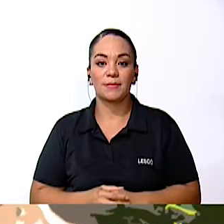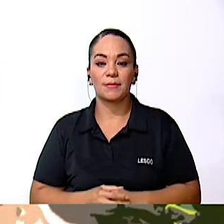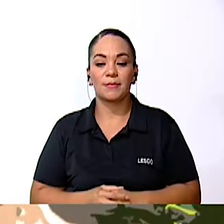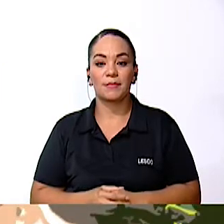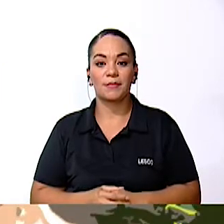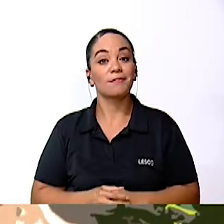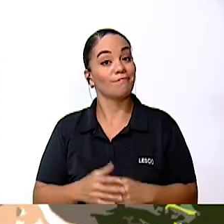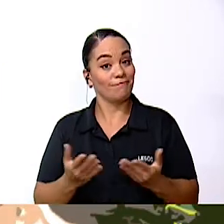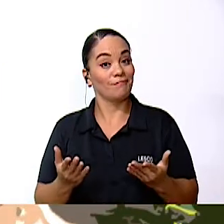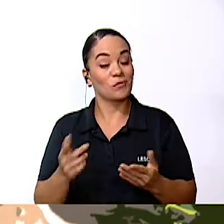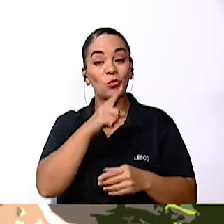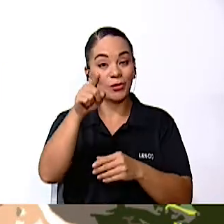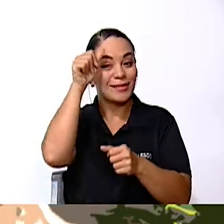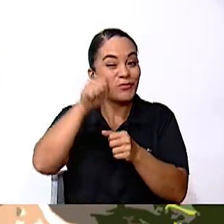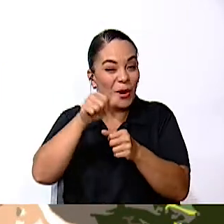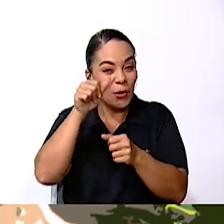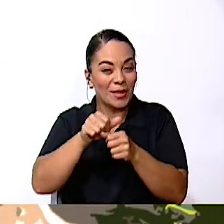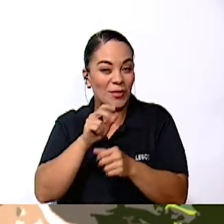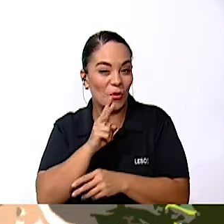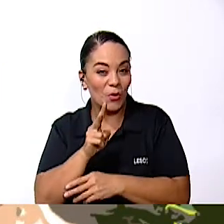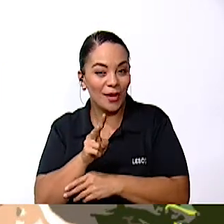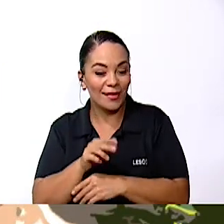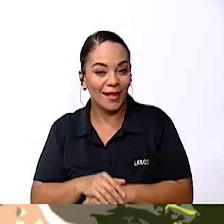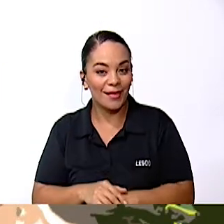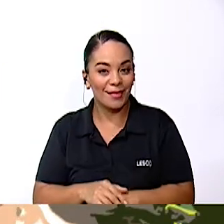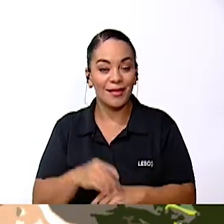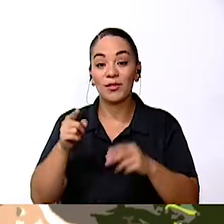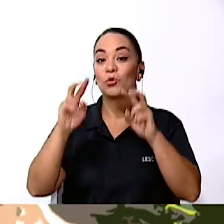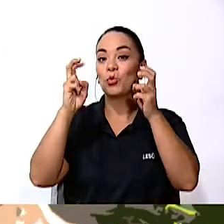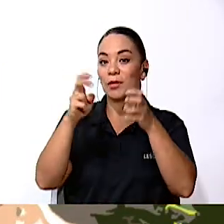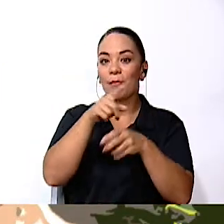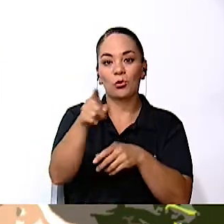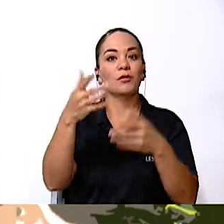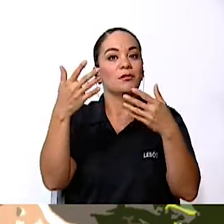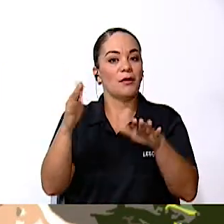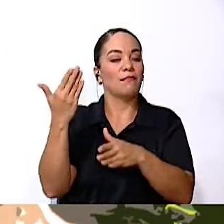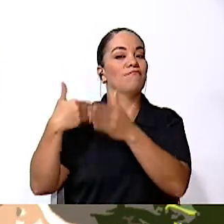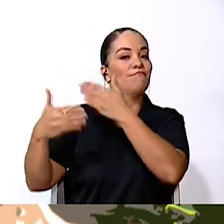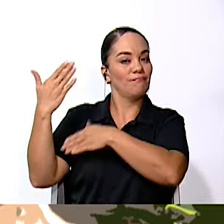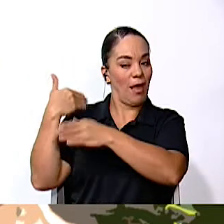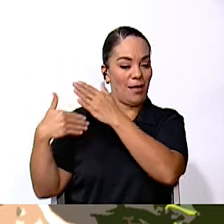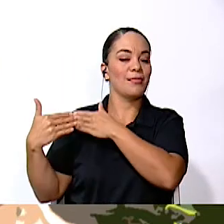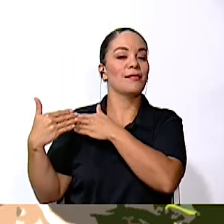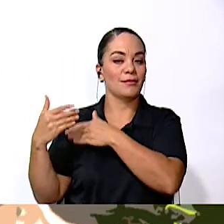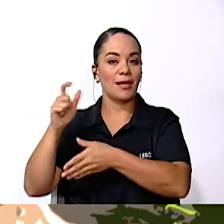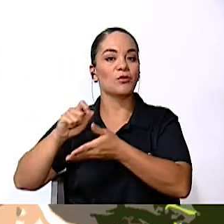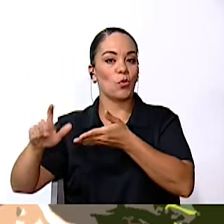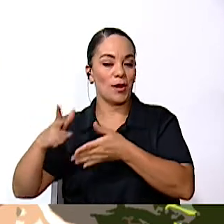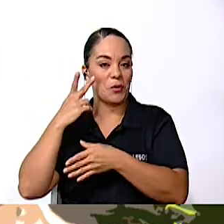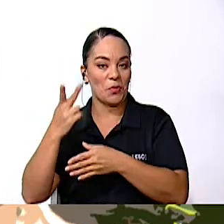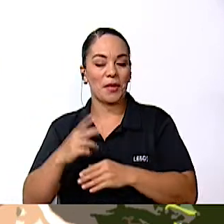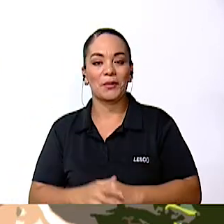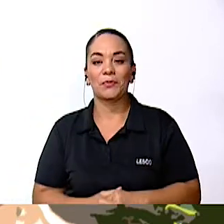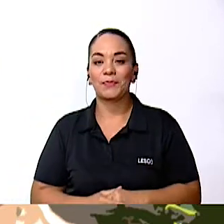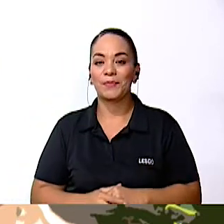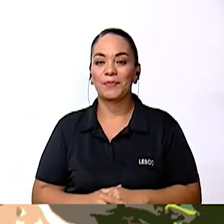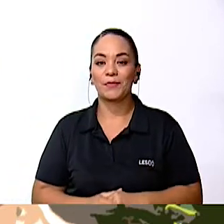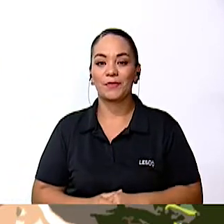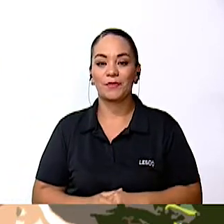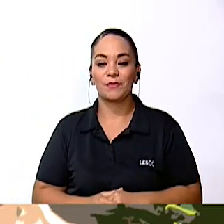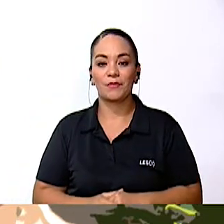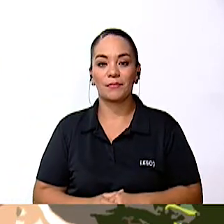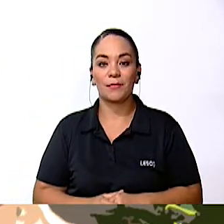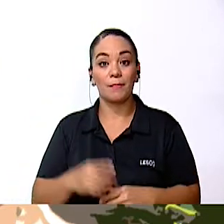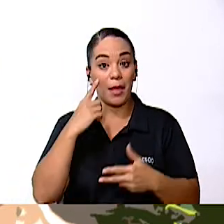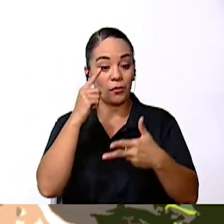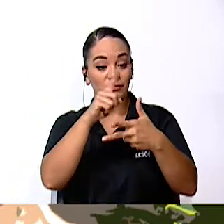Están recordando, ¿verdad? Porque ya les digo, este es un tema que han visto en años anteriores Ahora entonces, ahí nos dieron los